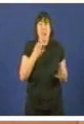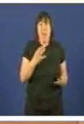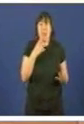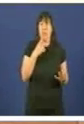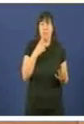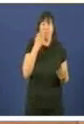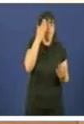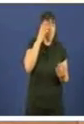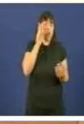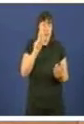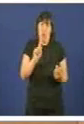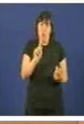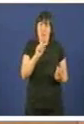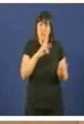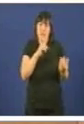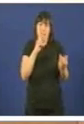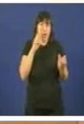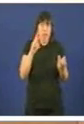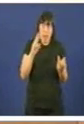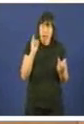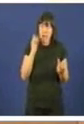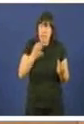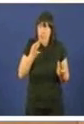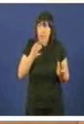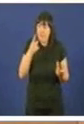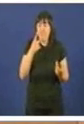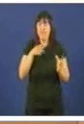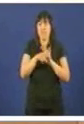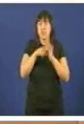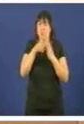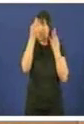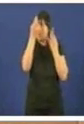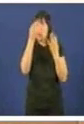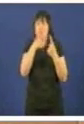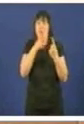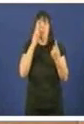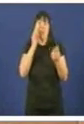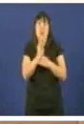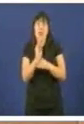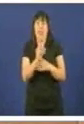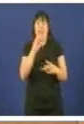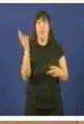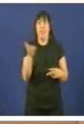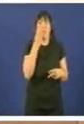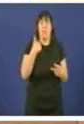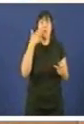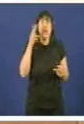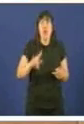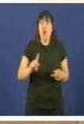Convén xestionála co rigor, coa responsabilidade e coa prudencia. Non recoñecer a realidade,